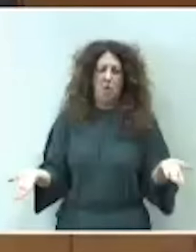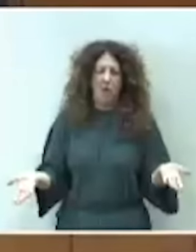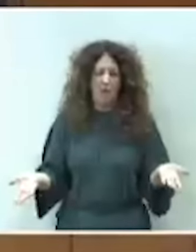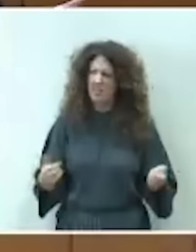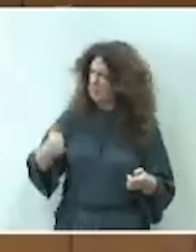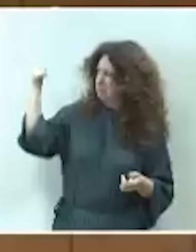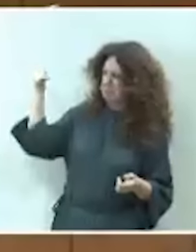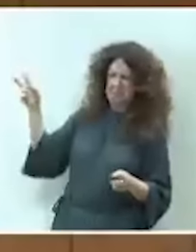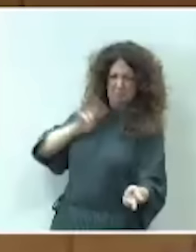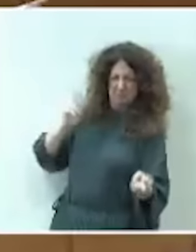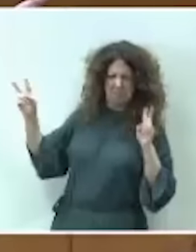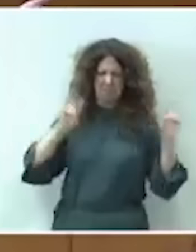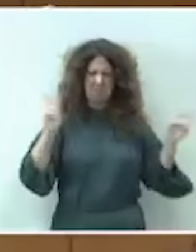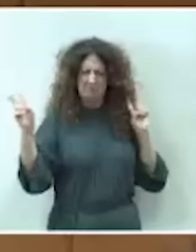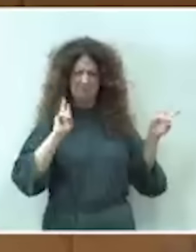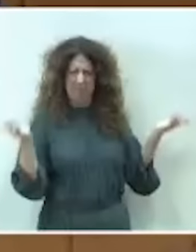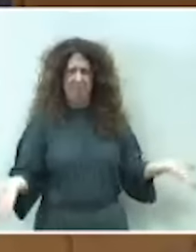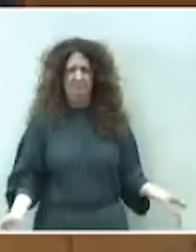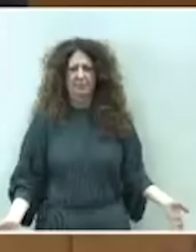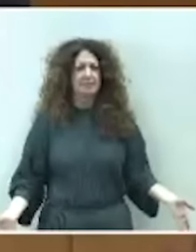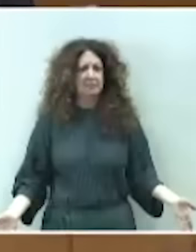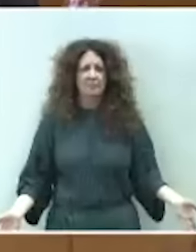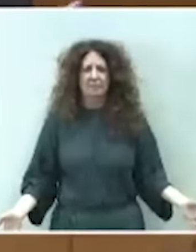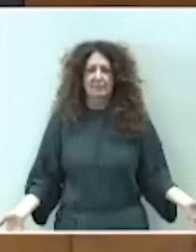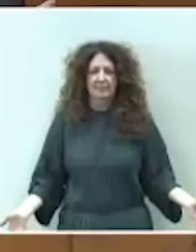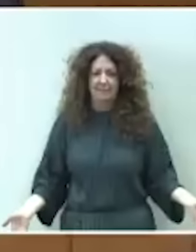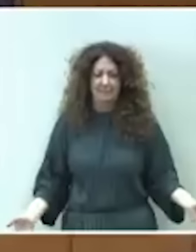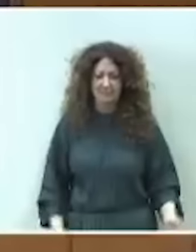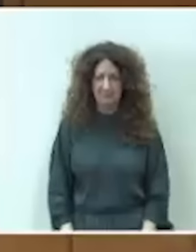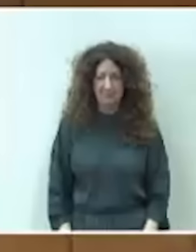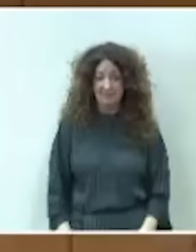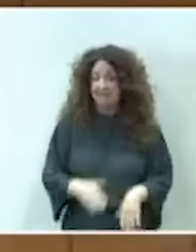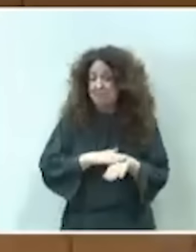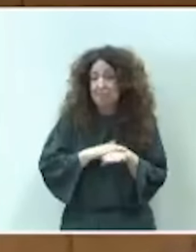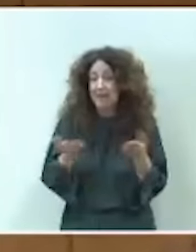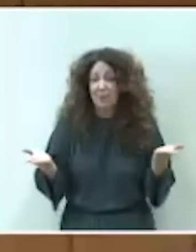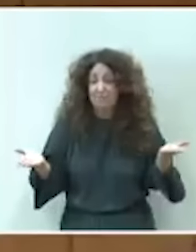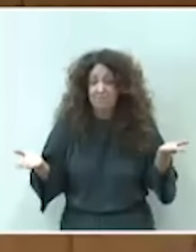allí lo mismo. Perdón, yo es que no… Señor ministro, señor